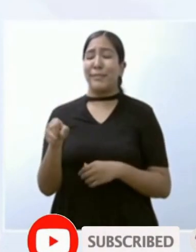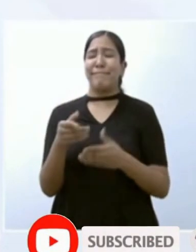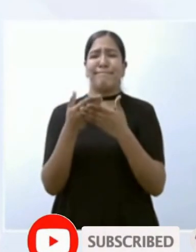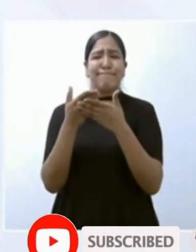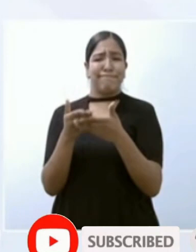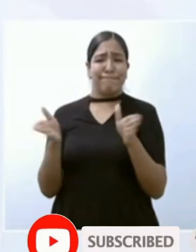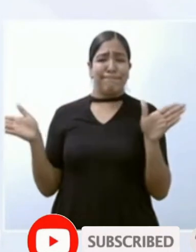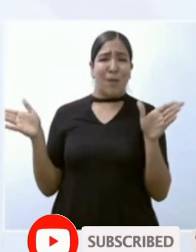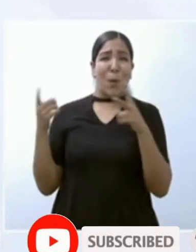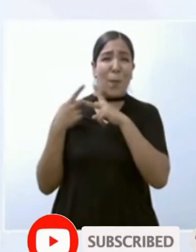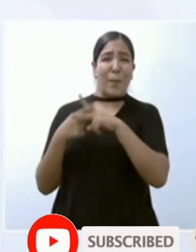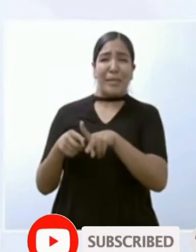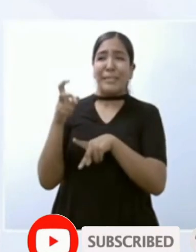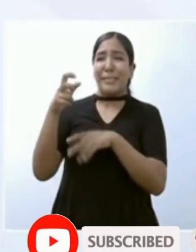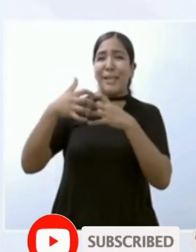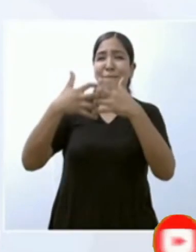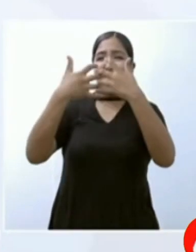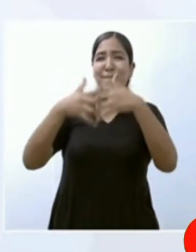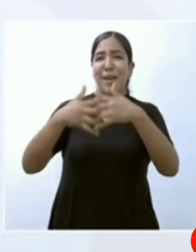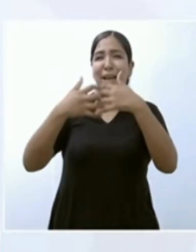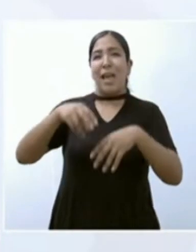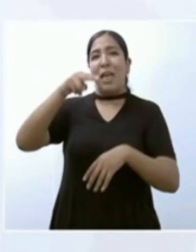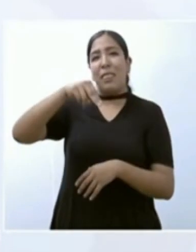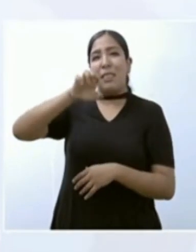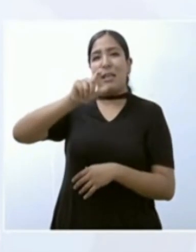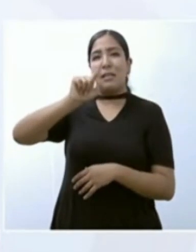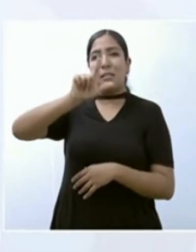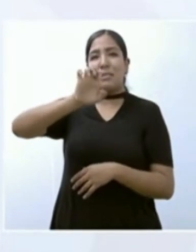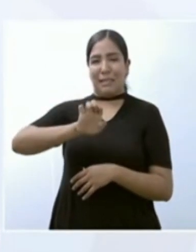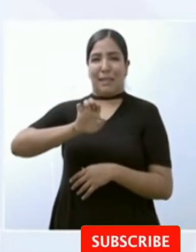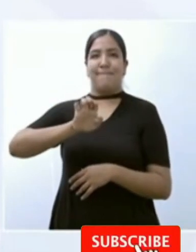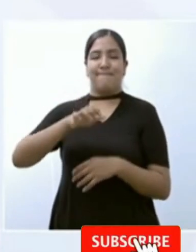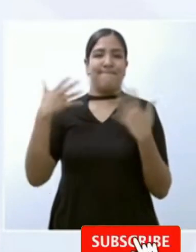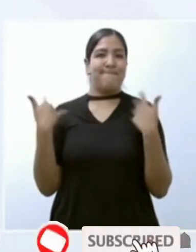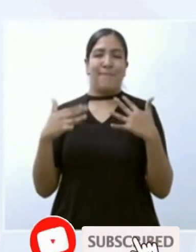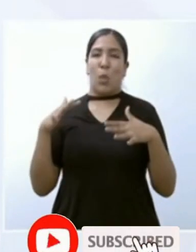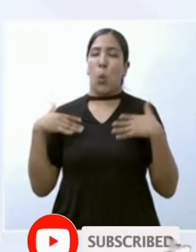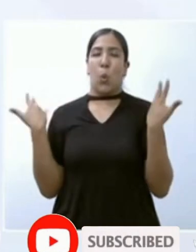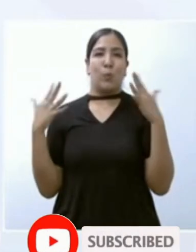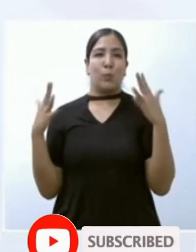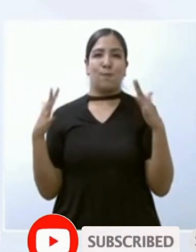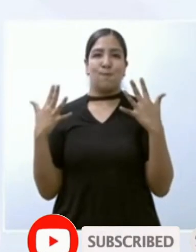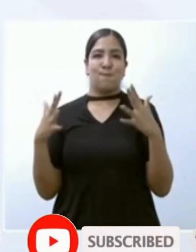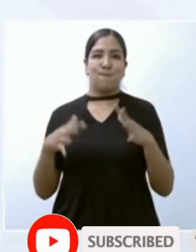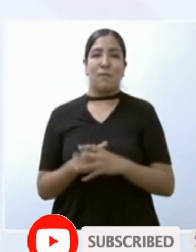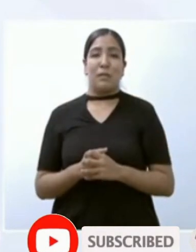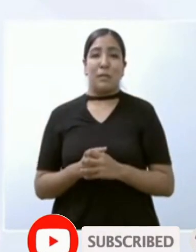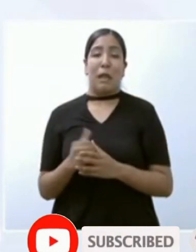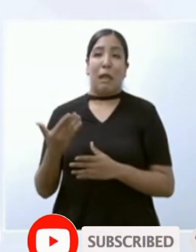esta fábrica de Nestlé como lo mencionó Fausto desde